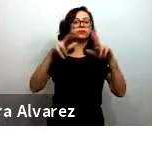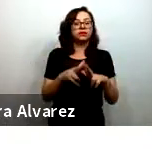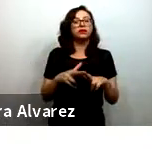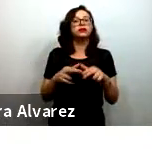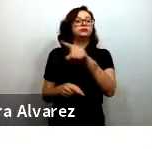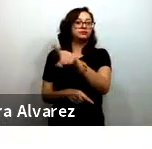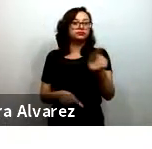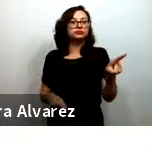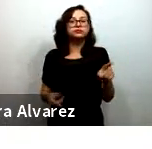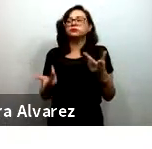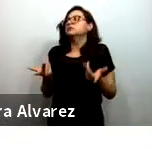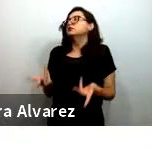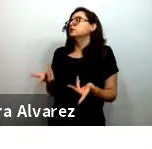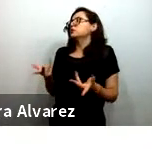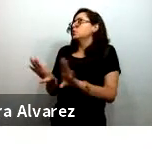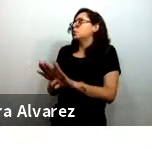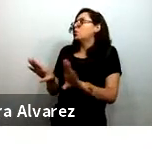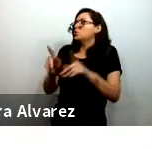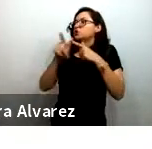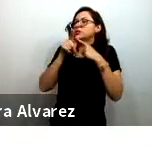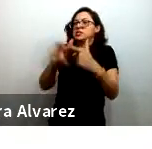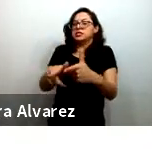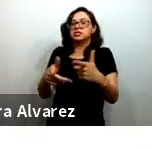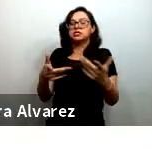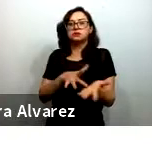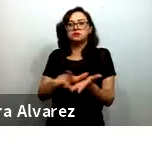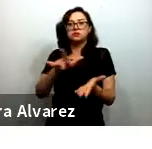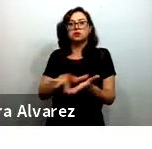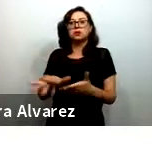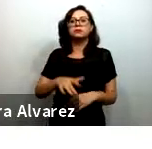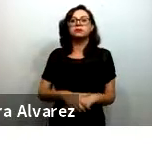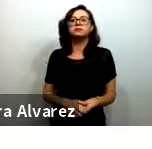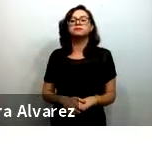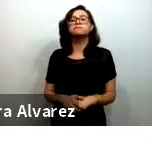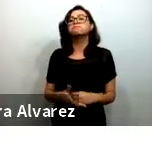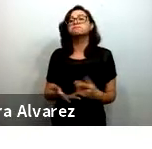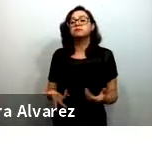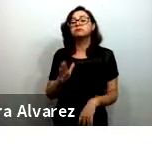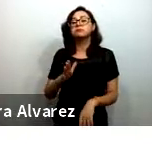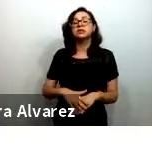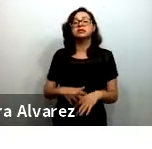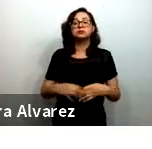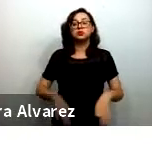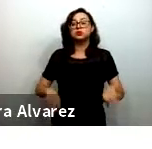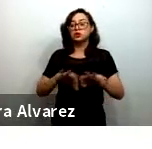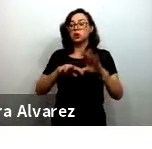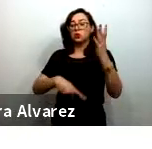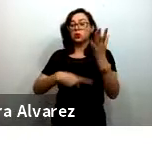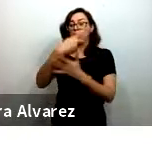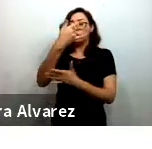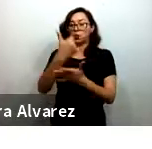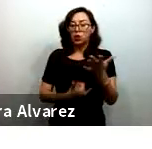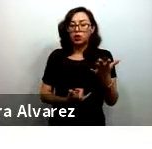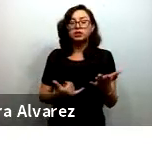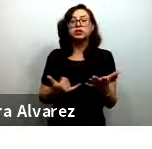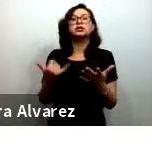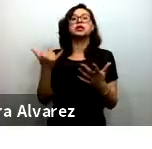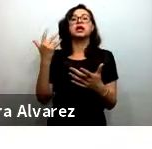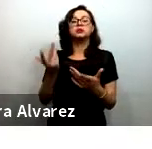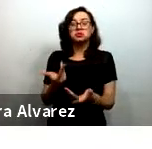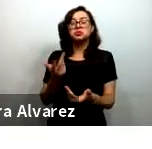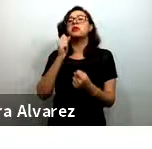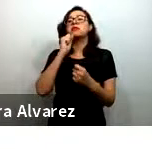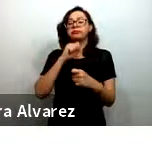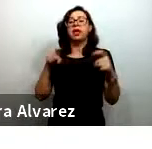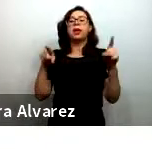continuar con su formación docente y la parte ya de proyectos específicos que benefician a poblaciones vulnerables pues también nos